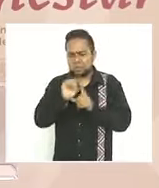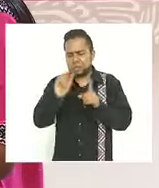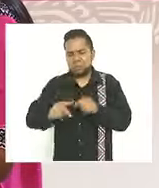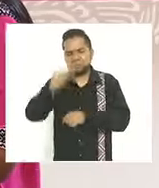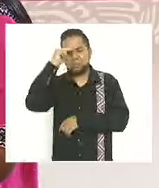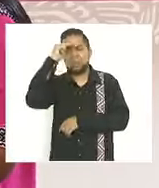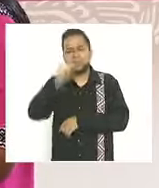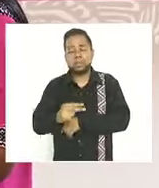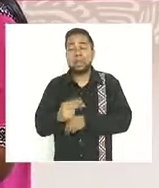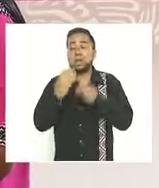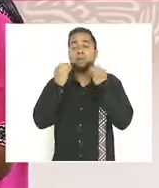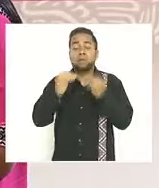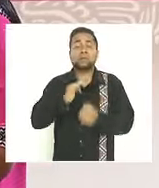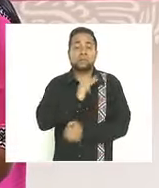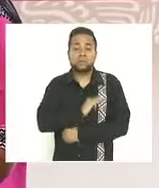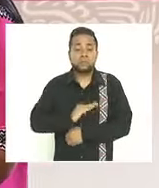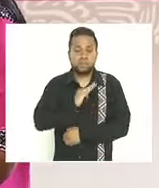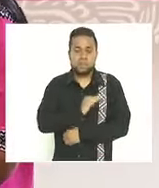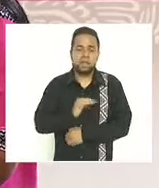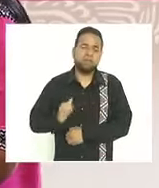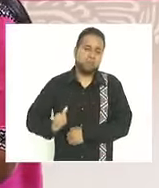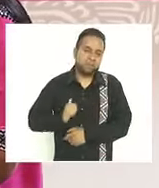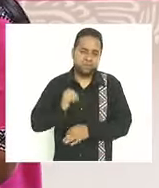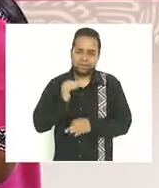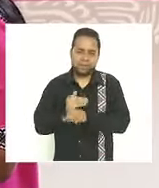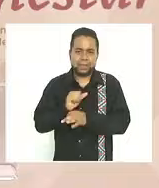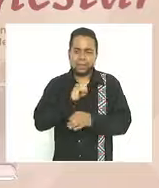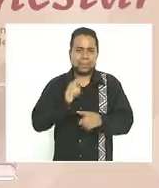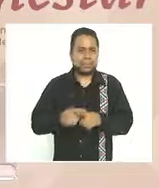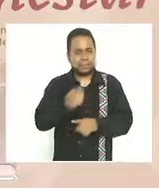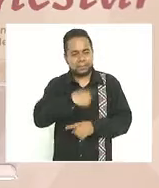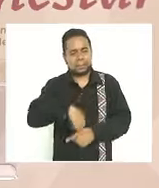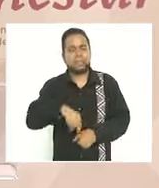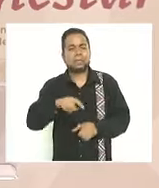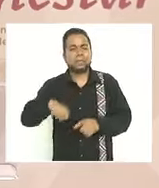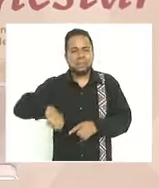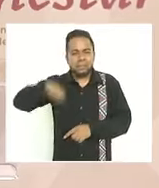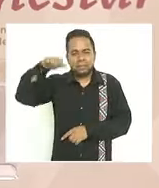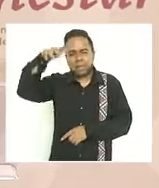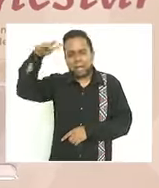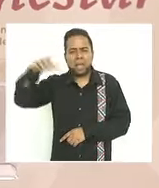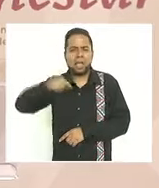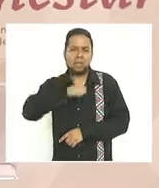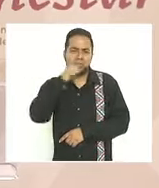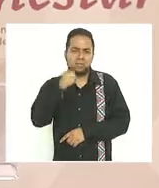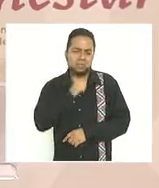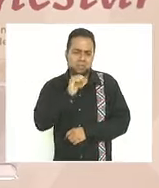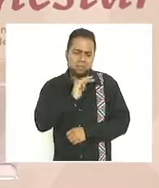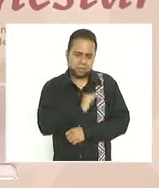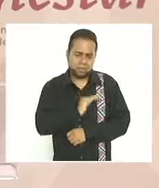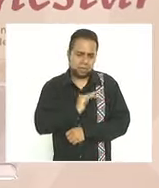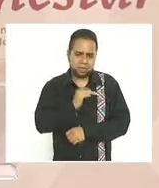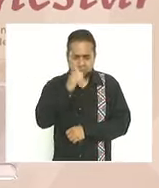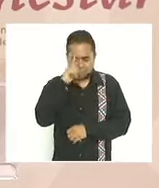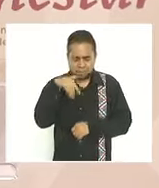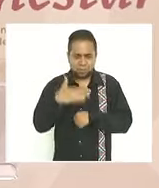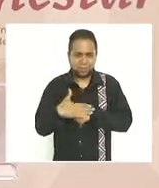muchas felicidades anticipadas a nuestros queridos adultos mayores en su día